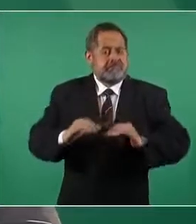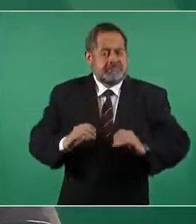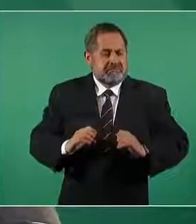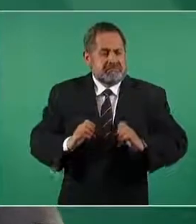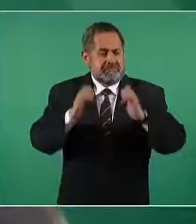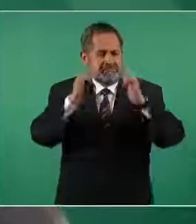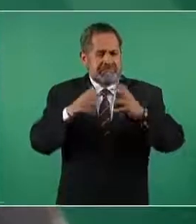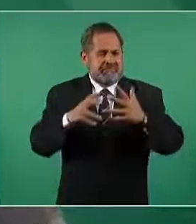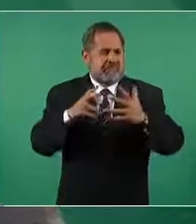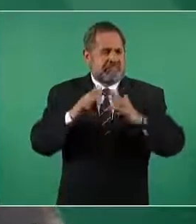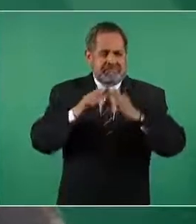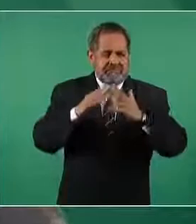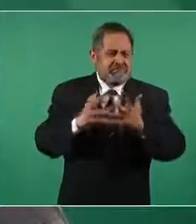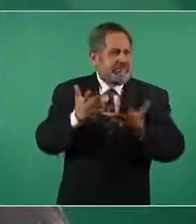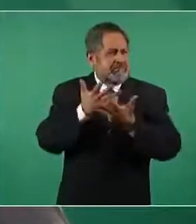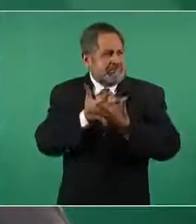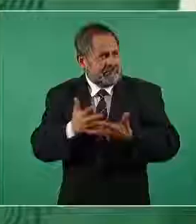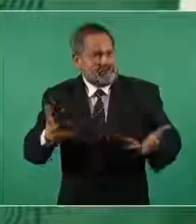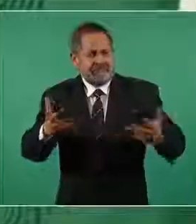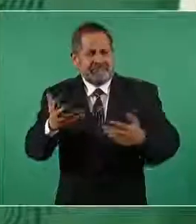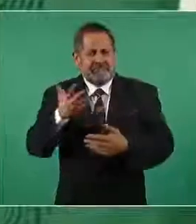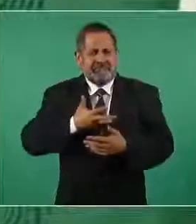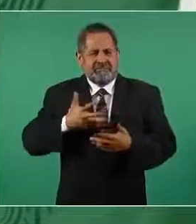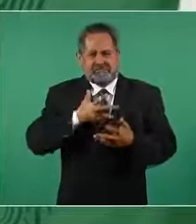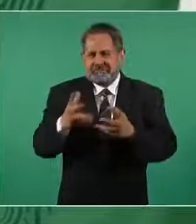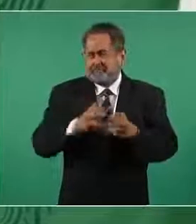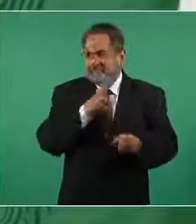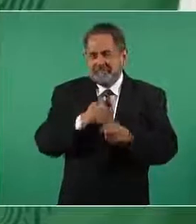mansiones y